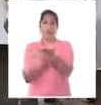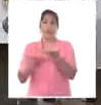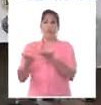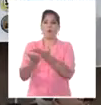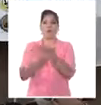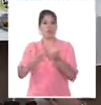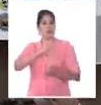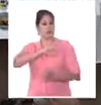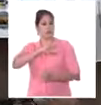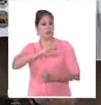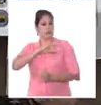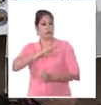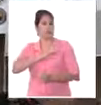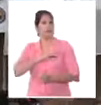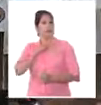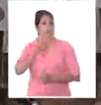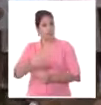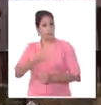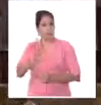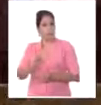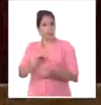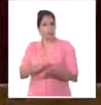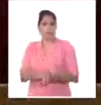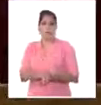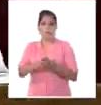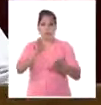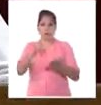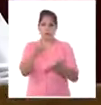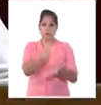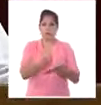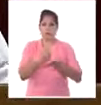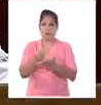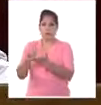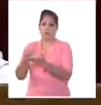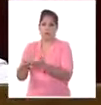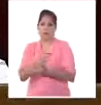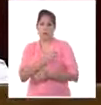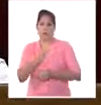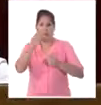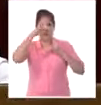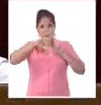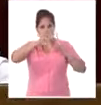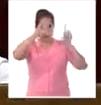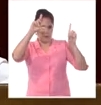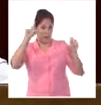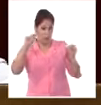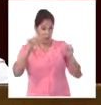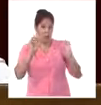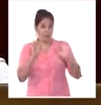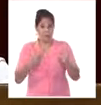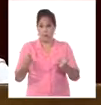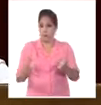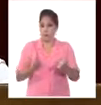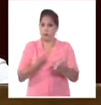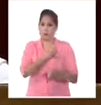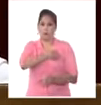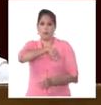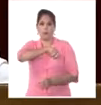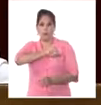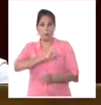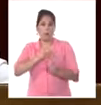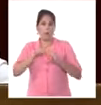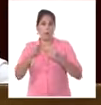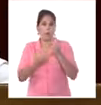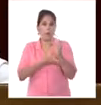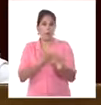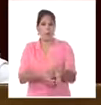sentimiento y un mismo compromiso. La solidaridad con la revolución cubana y las causas de lucha de los pueblos por su